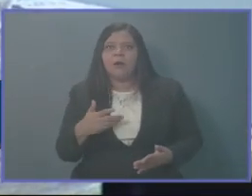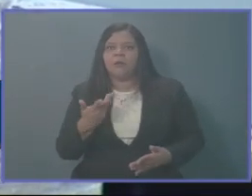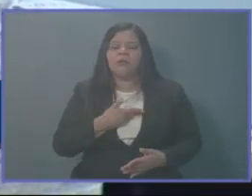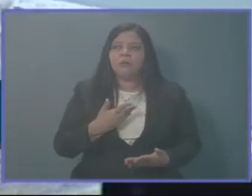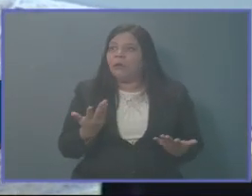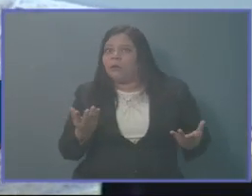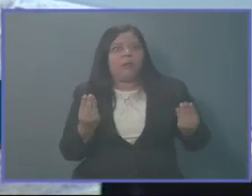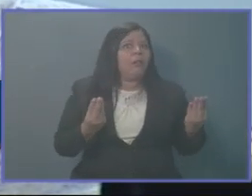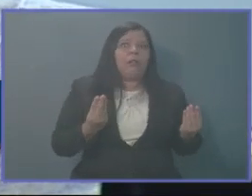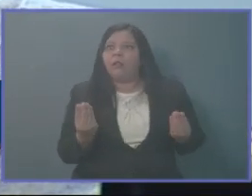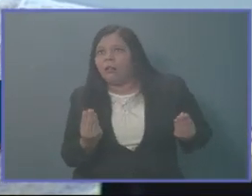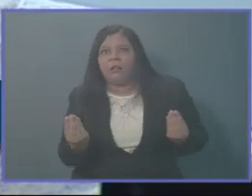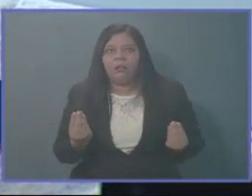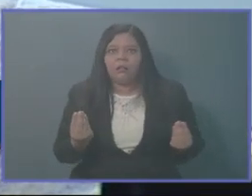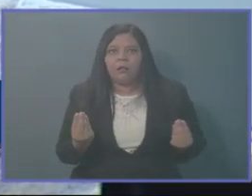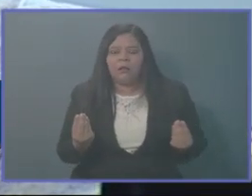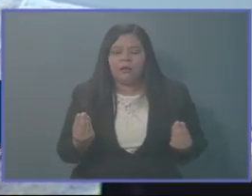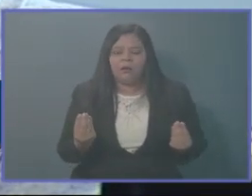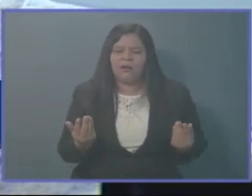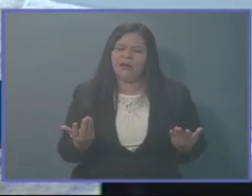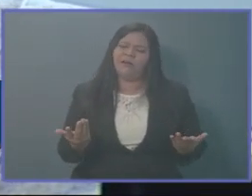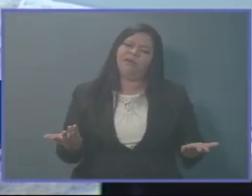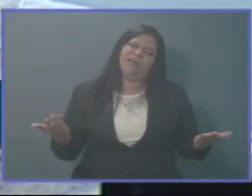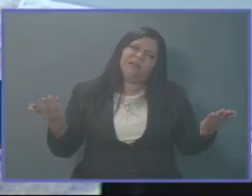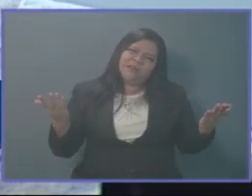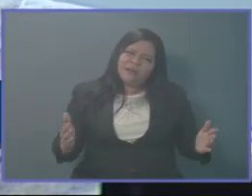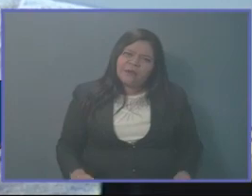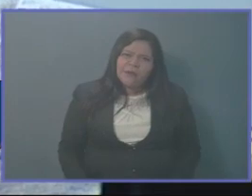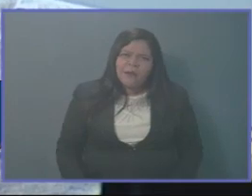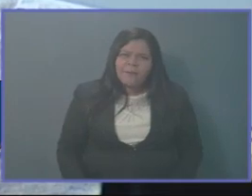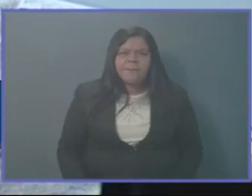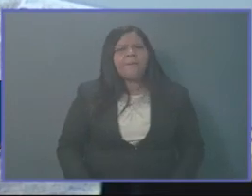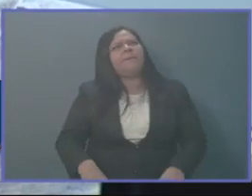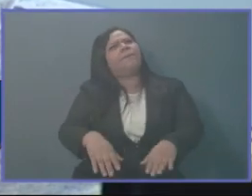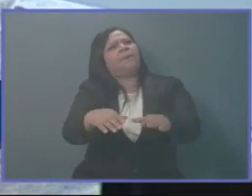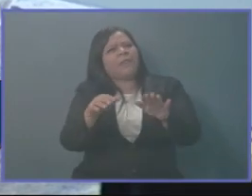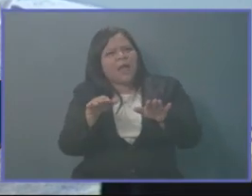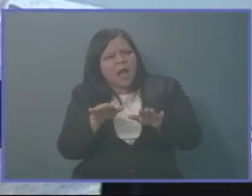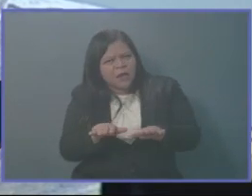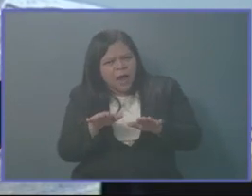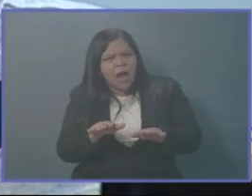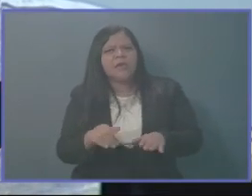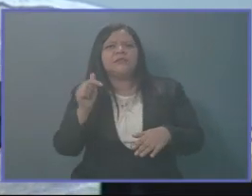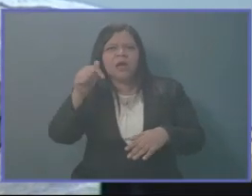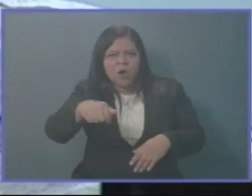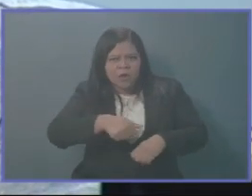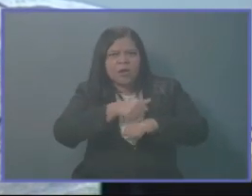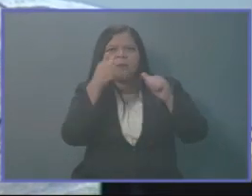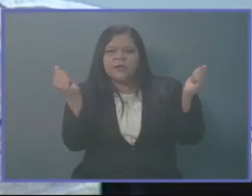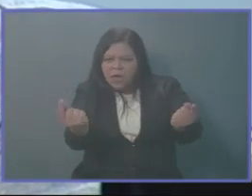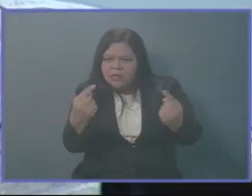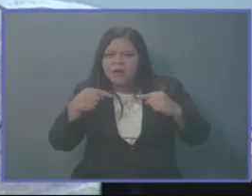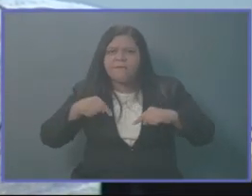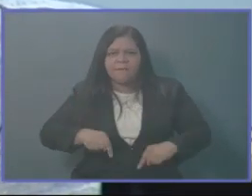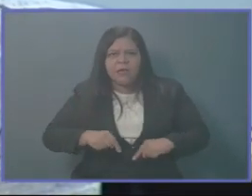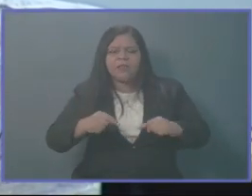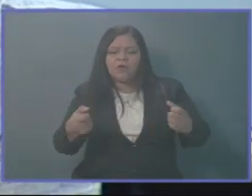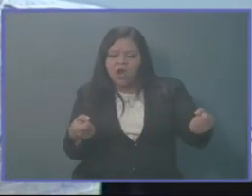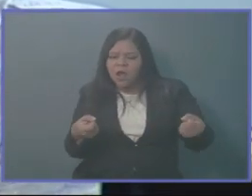por una amenaza. Se agradece el gesto que haya mandado el camión para hacer las pruebas esta mañana.